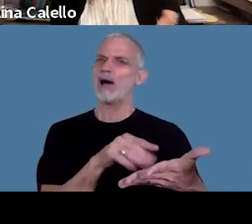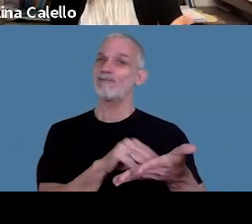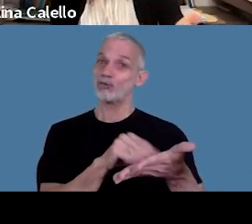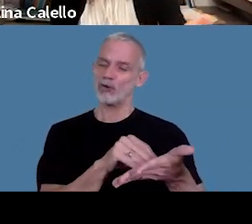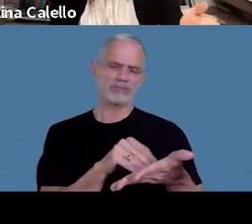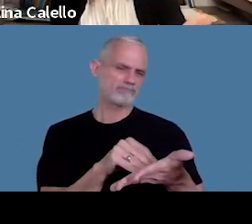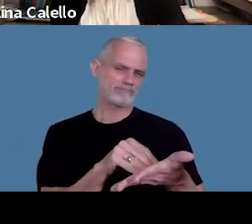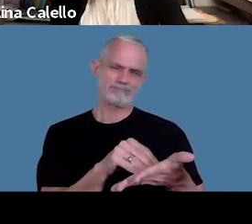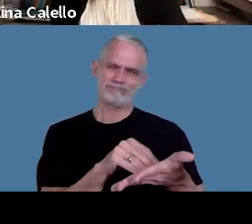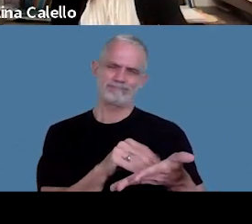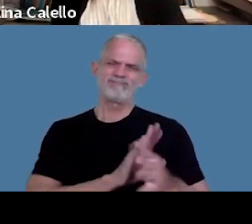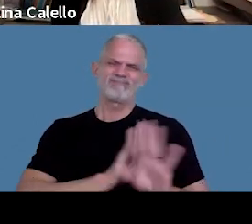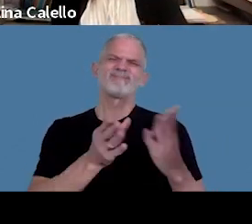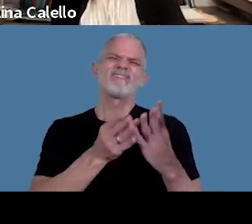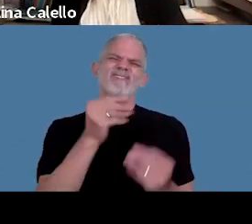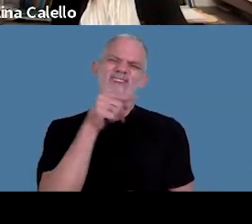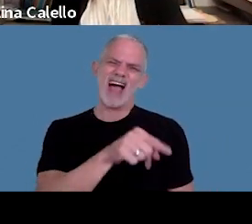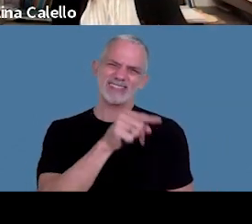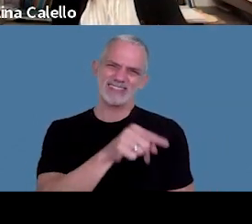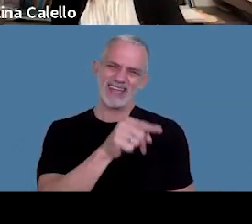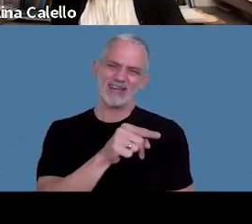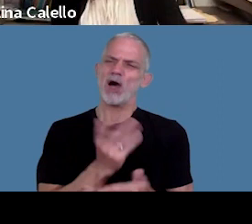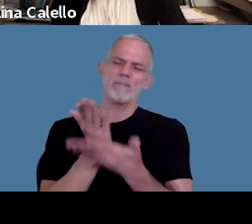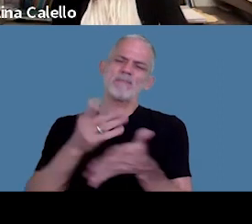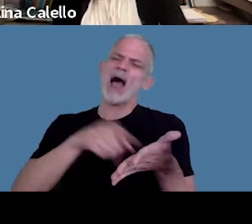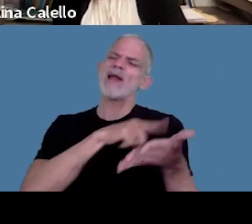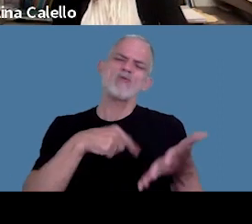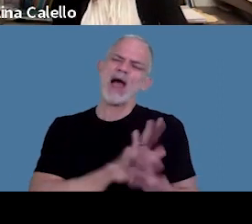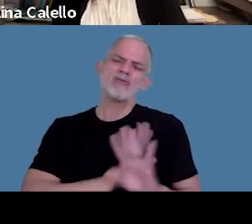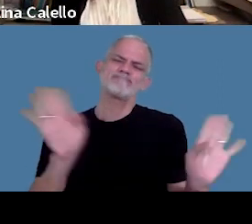claramente va a ser un planteo de nulidad